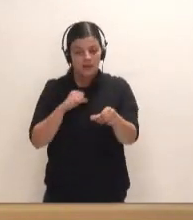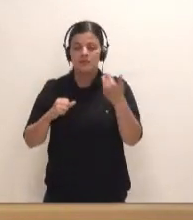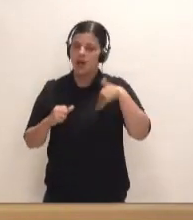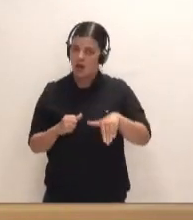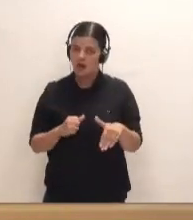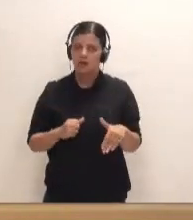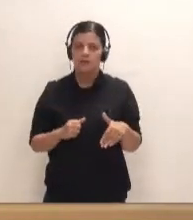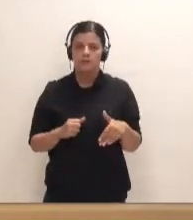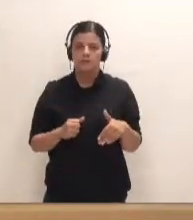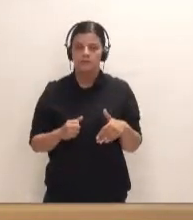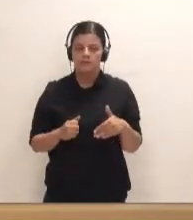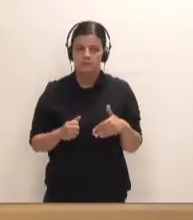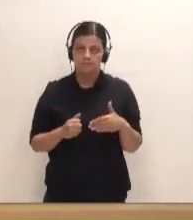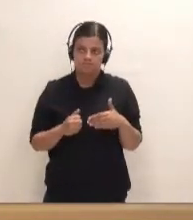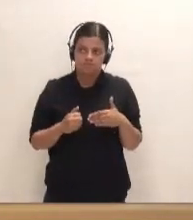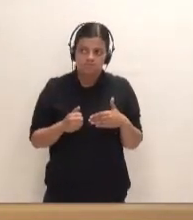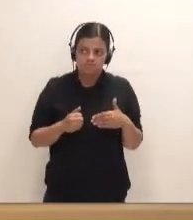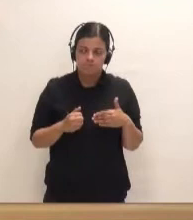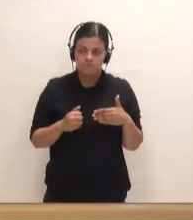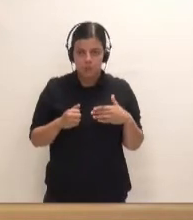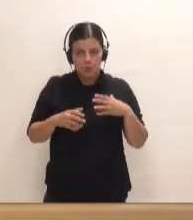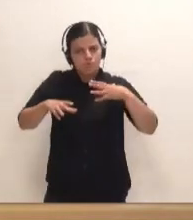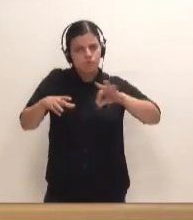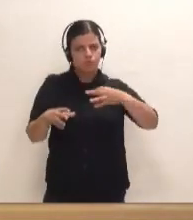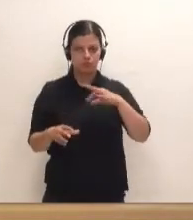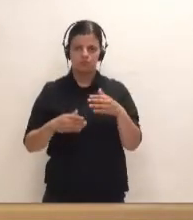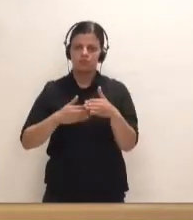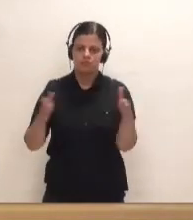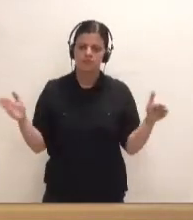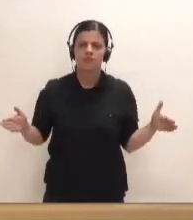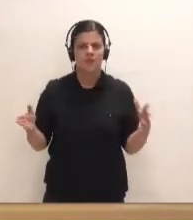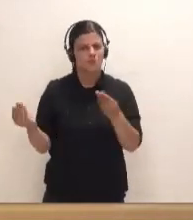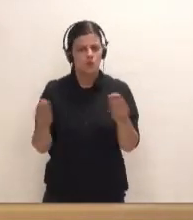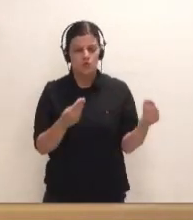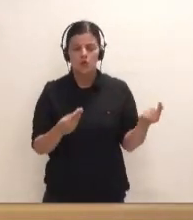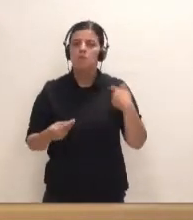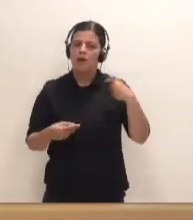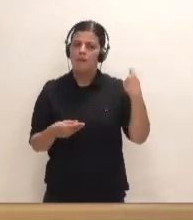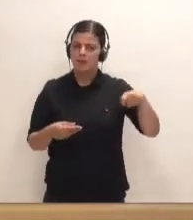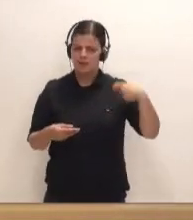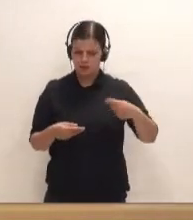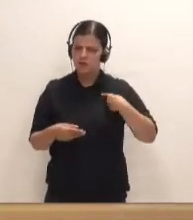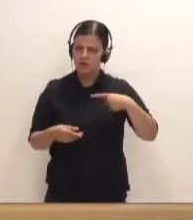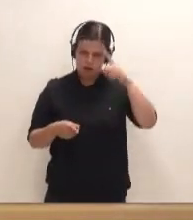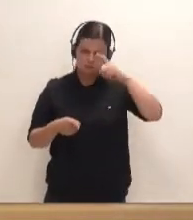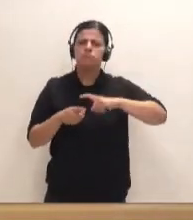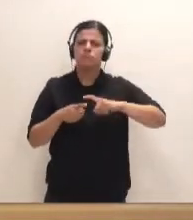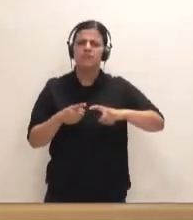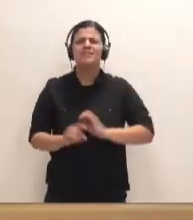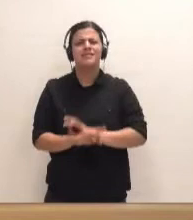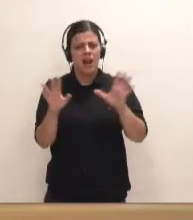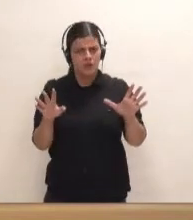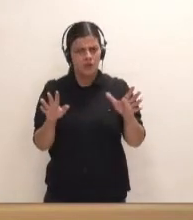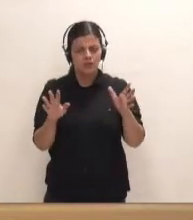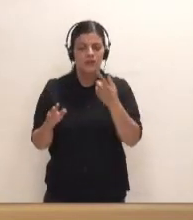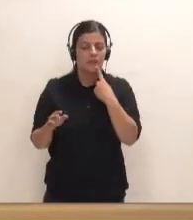abren muchas posibilidades. Este presidente, teniendo un criterio claro sobre el asunto, lo que ha dicho,